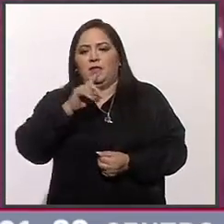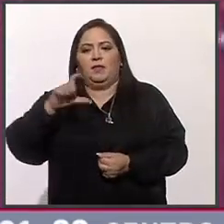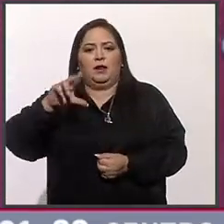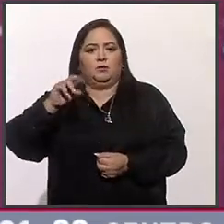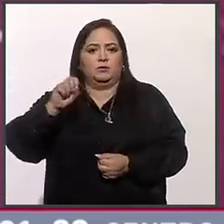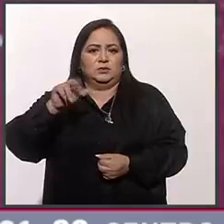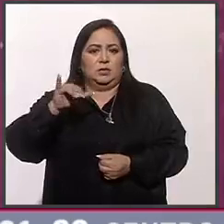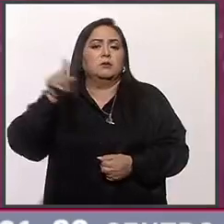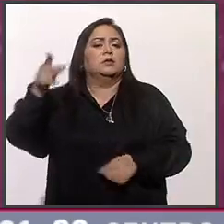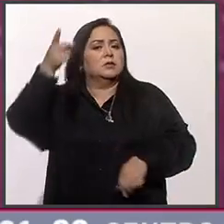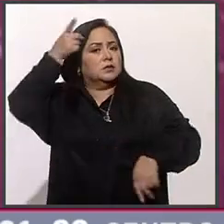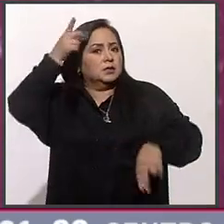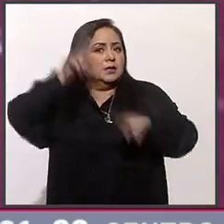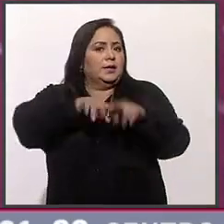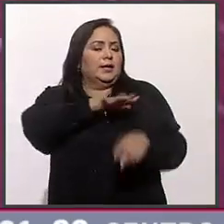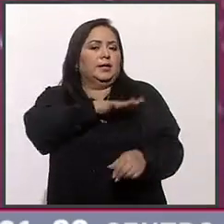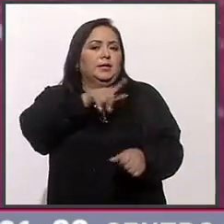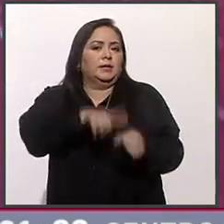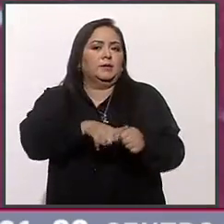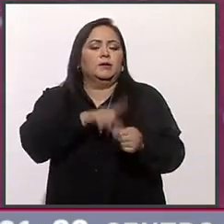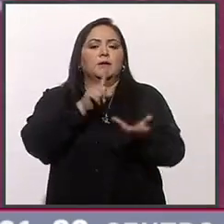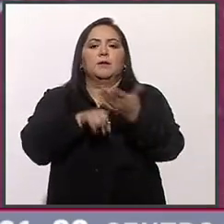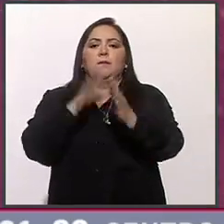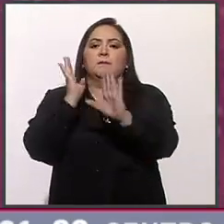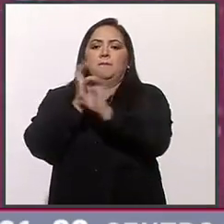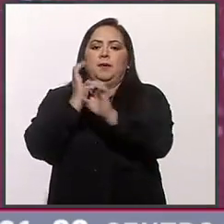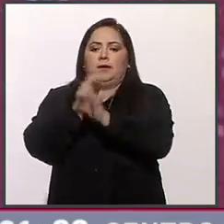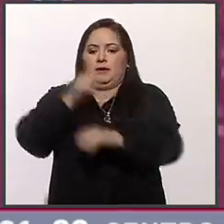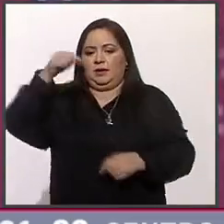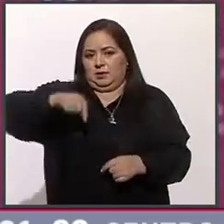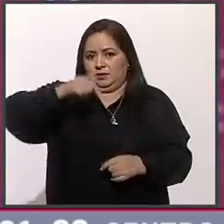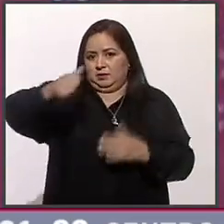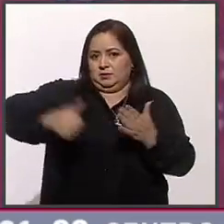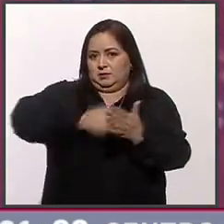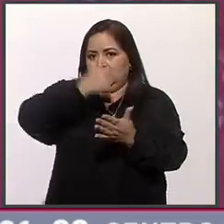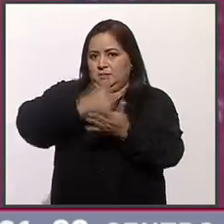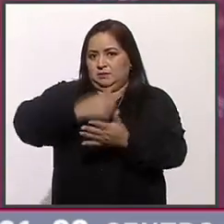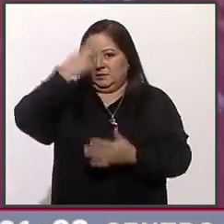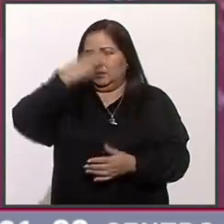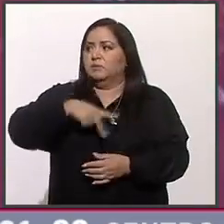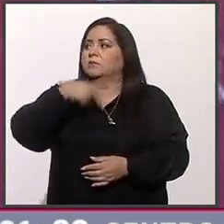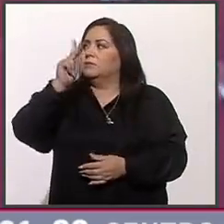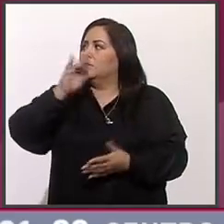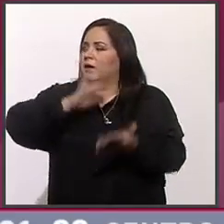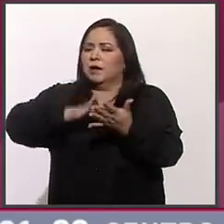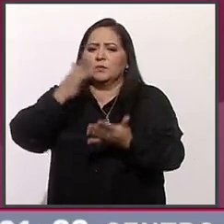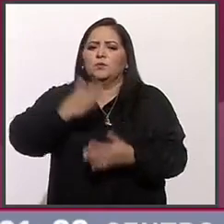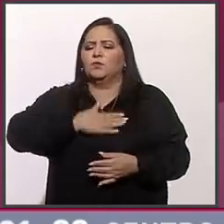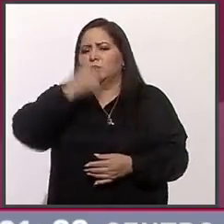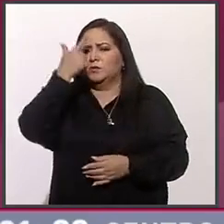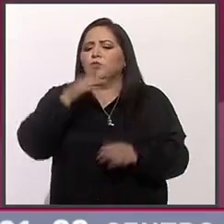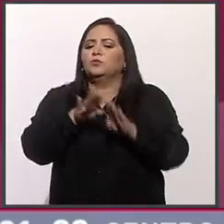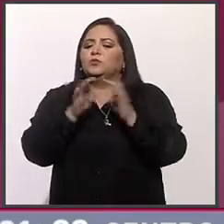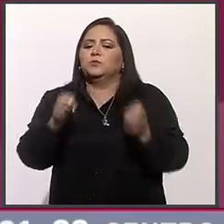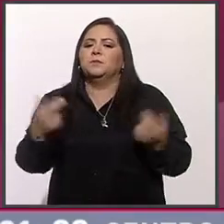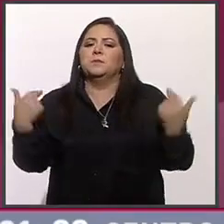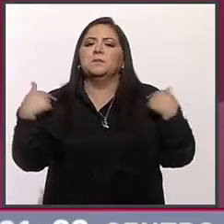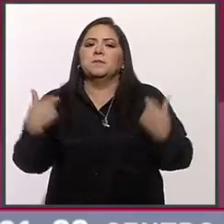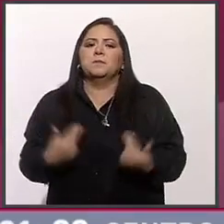Escorcia. Ella es directora general del Metrobús de aquí, de la Ciudad de México. Gracias. Muy buenas noches. ¿Cómo está, maestra?